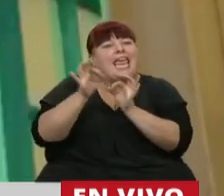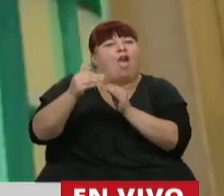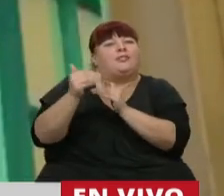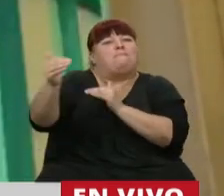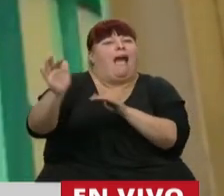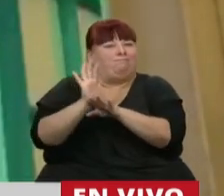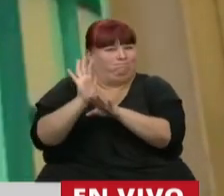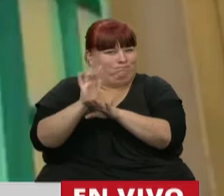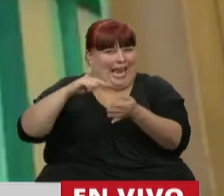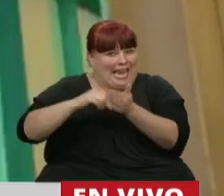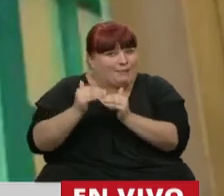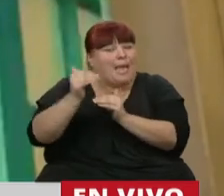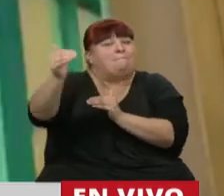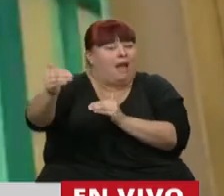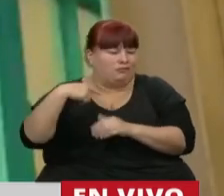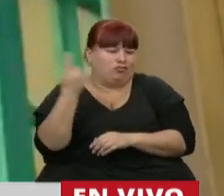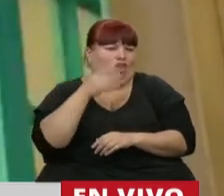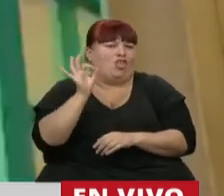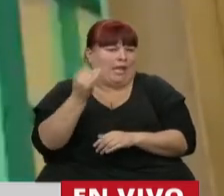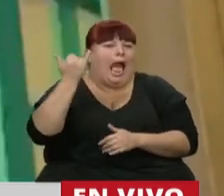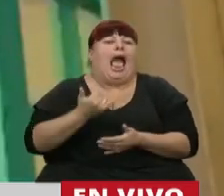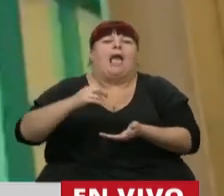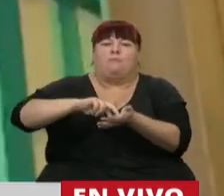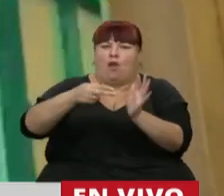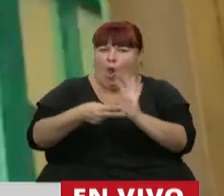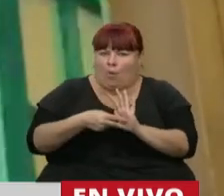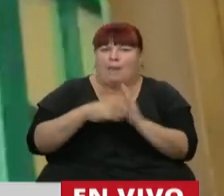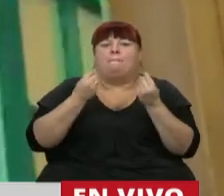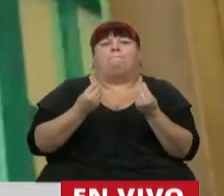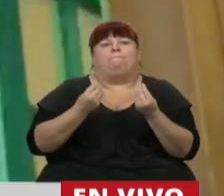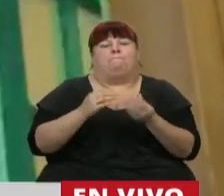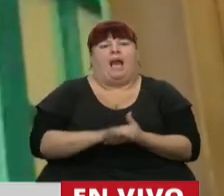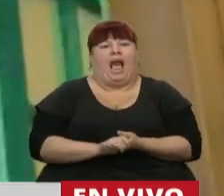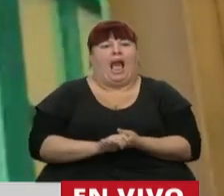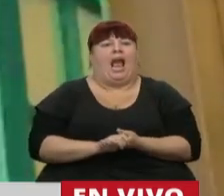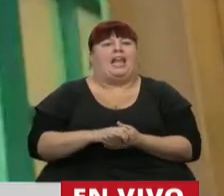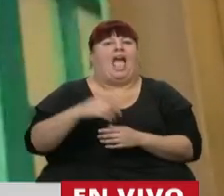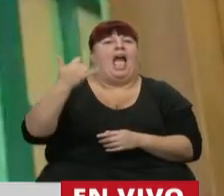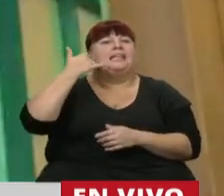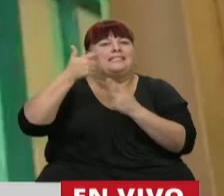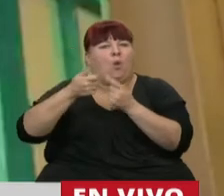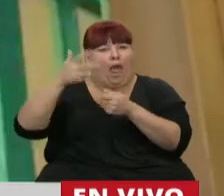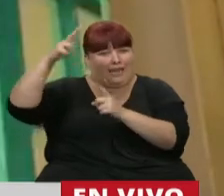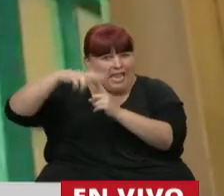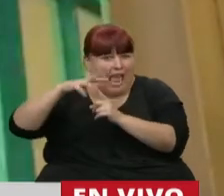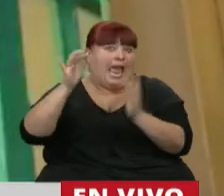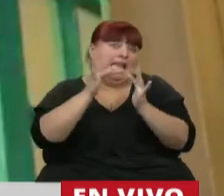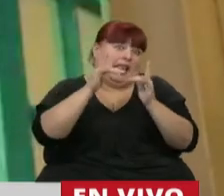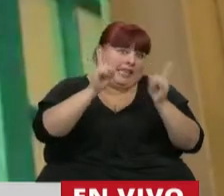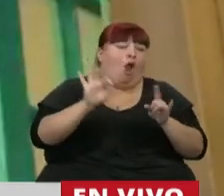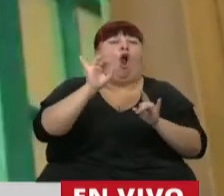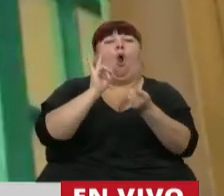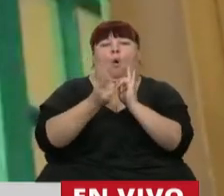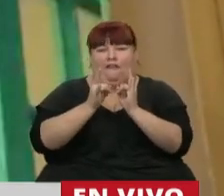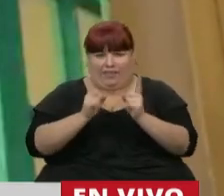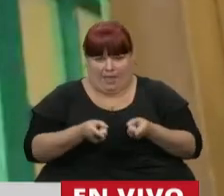kilómetros de la capital federal sabemos las problemáticas que tenemos para acceder a señal del teléfono y ni que hablar a internet o a